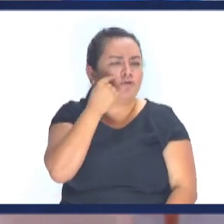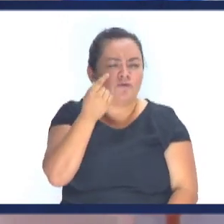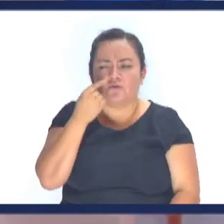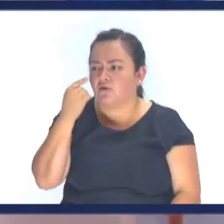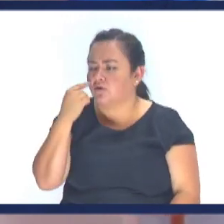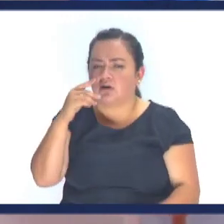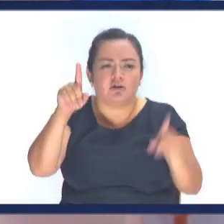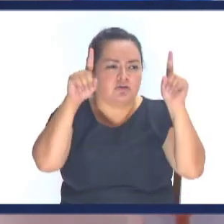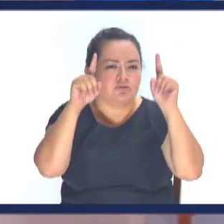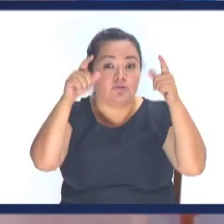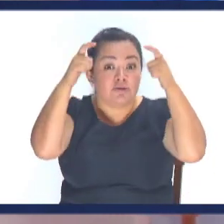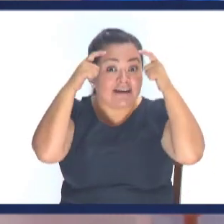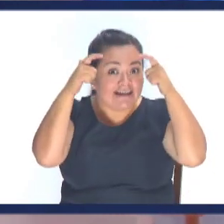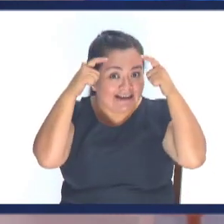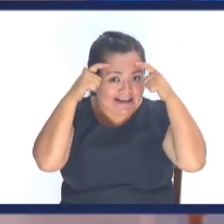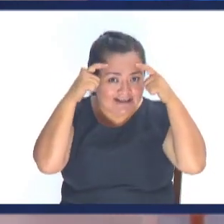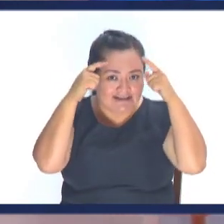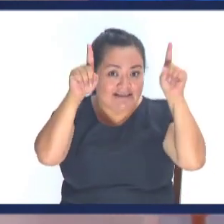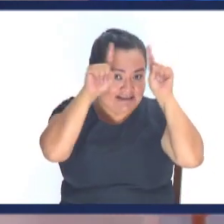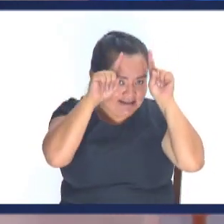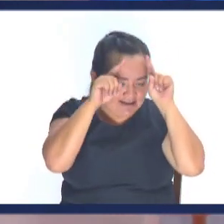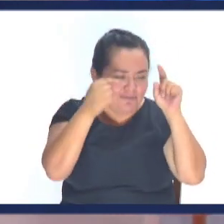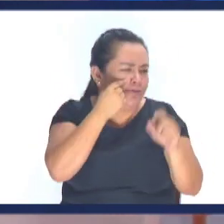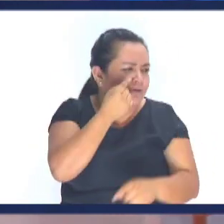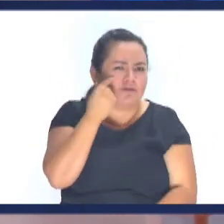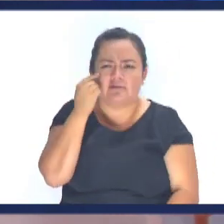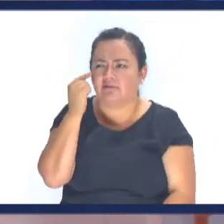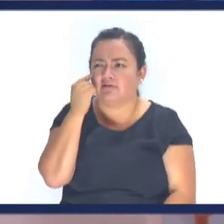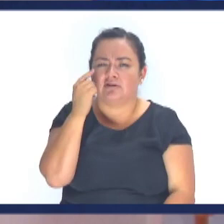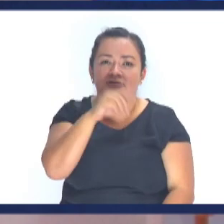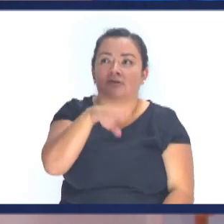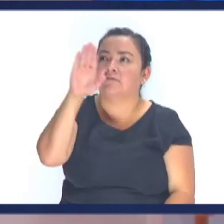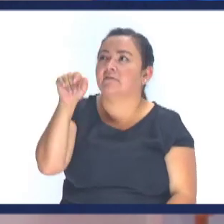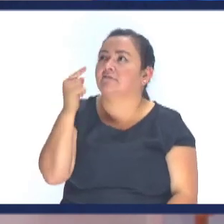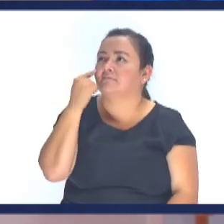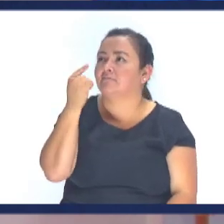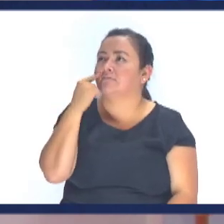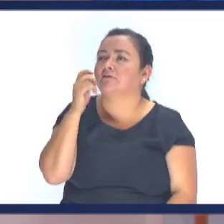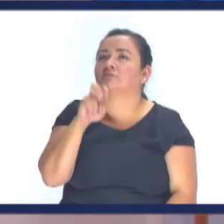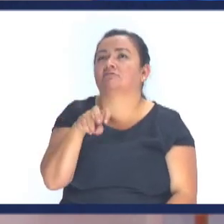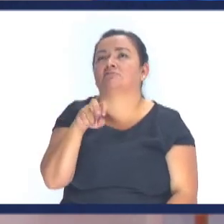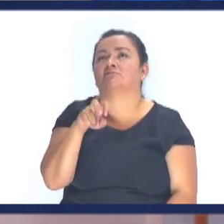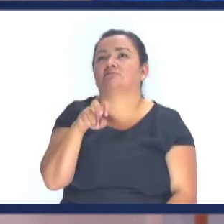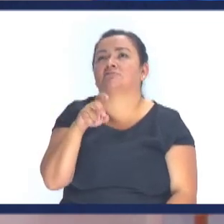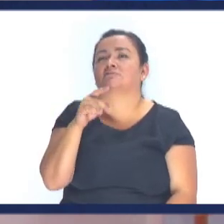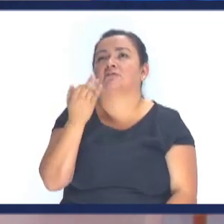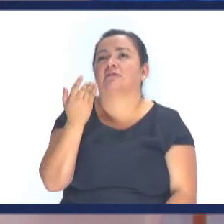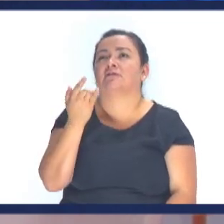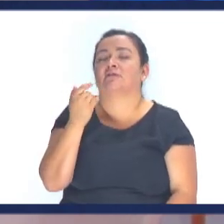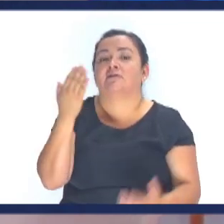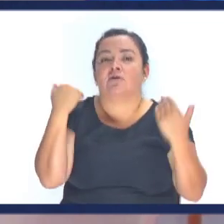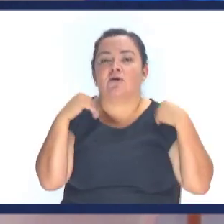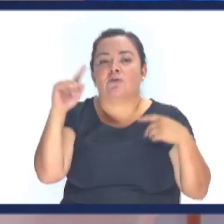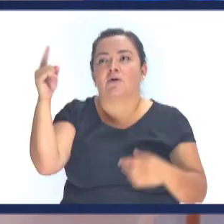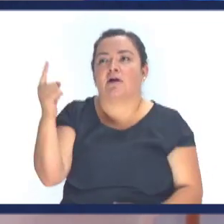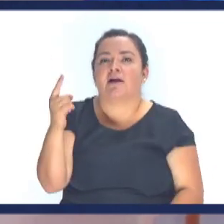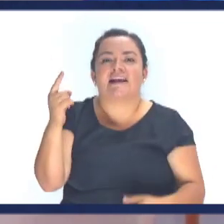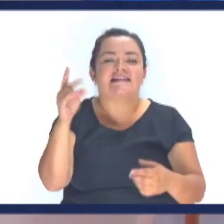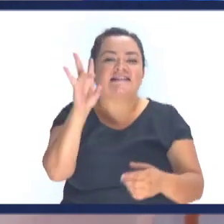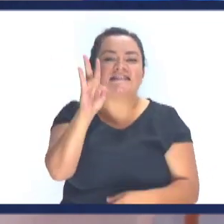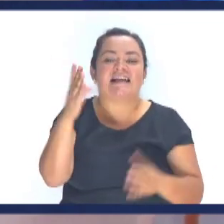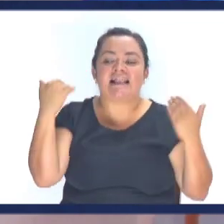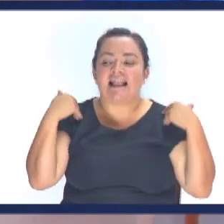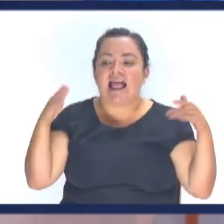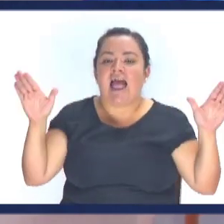A su rey A su Dios Que no es Dios Sino Satanás Y que se fue a una montaña Y estando en la montaña Le apareció un ángel Con siete